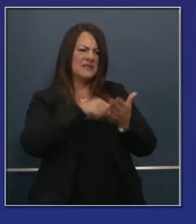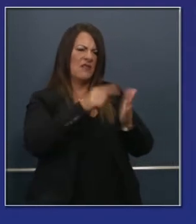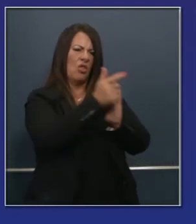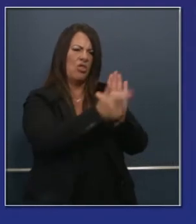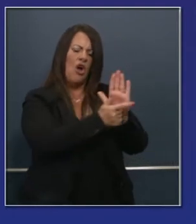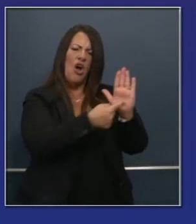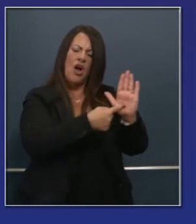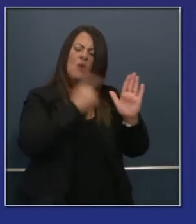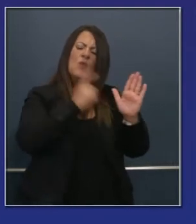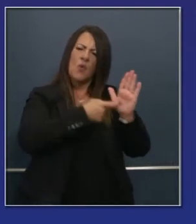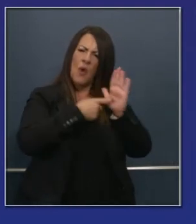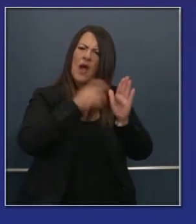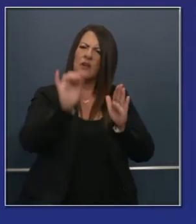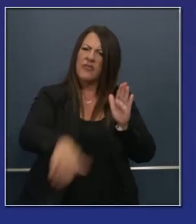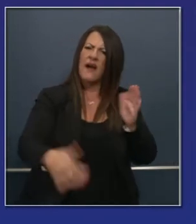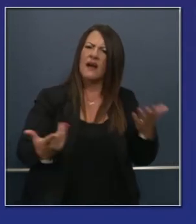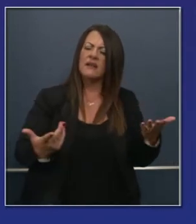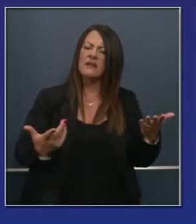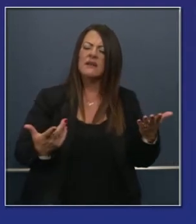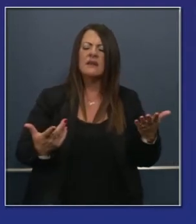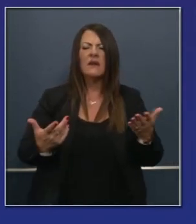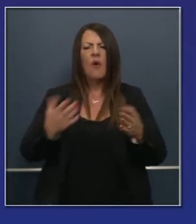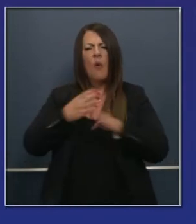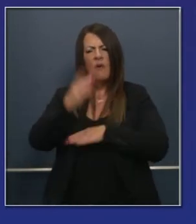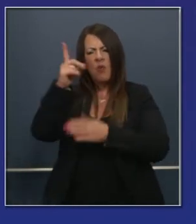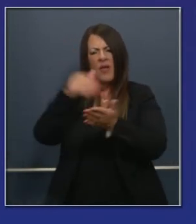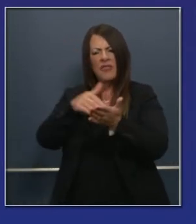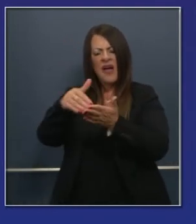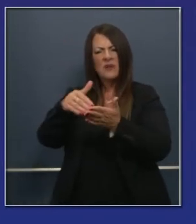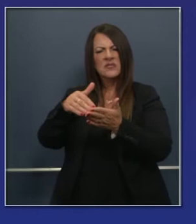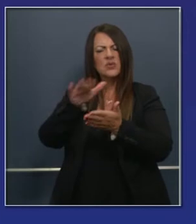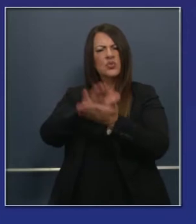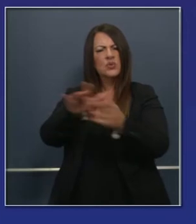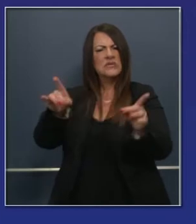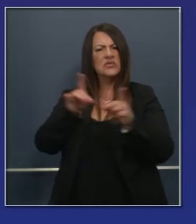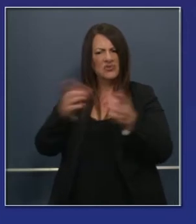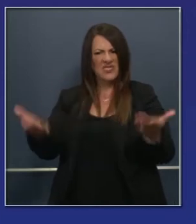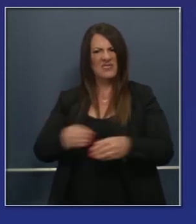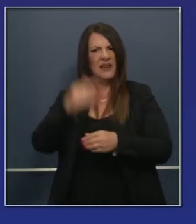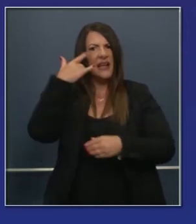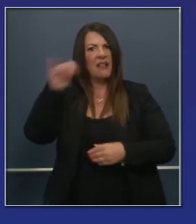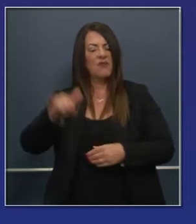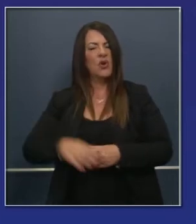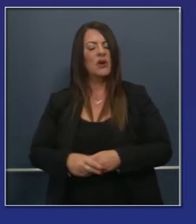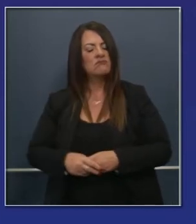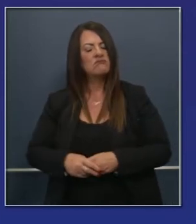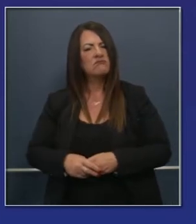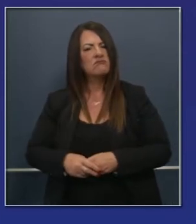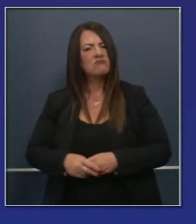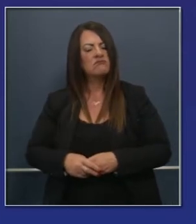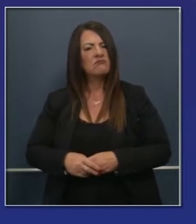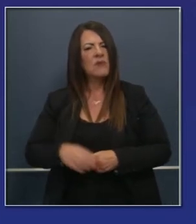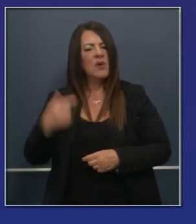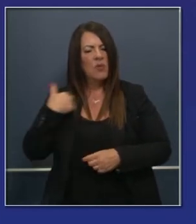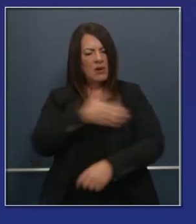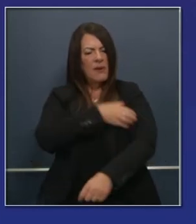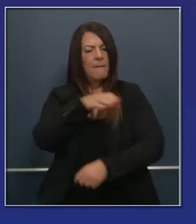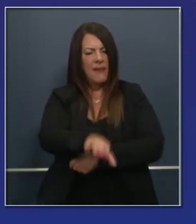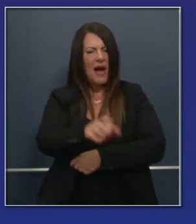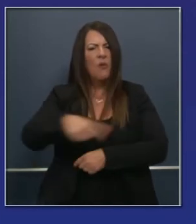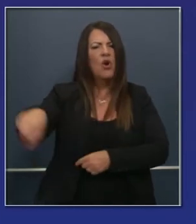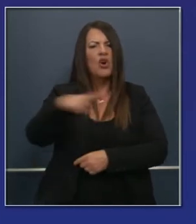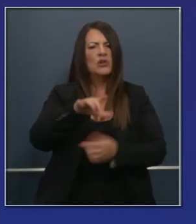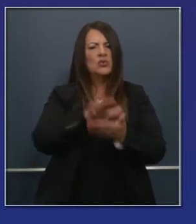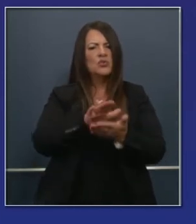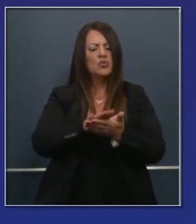Constitución está claro el control local de más de mil distritos escolares en el Estado, de modo que ciertamente es del fondo hacia arriba, pero